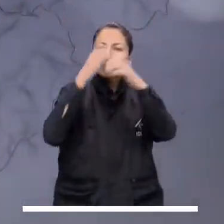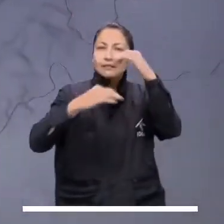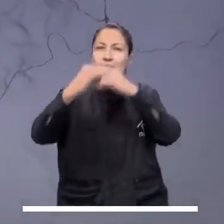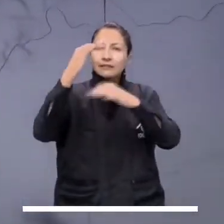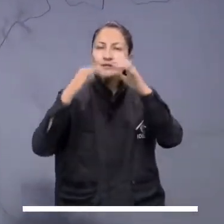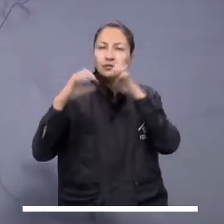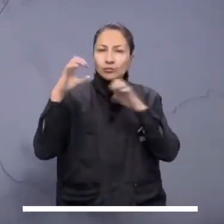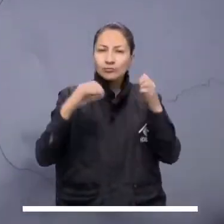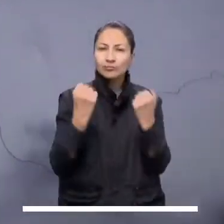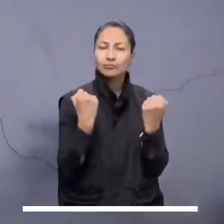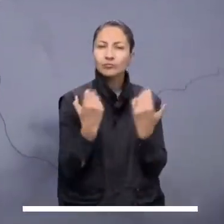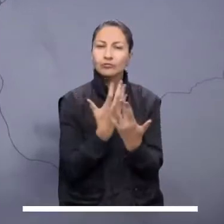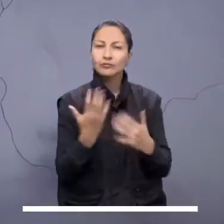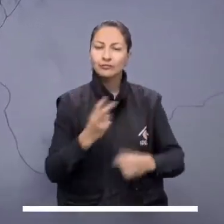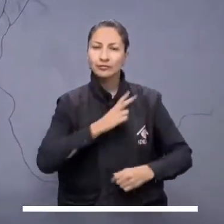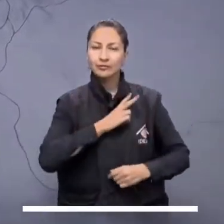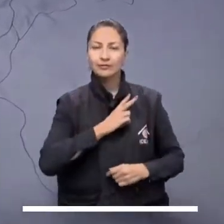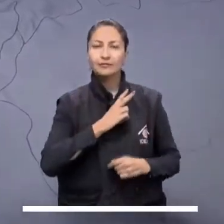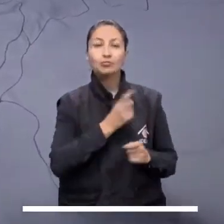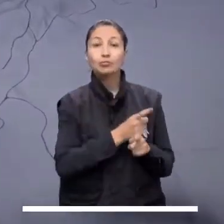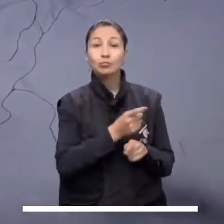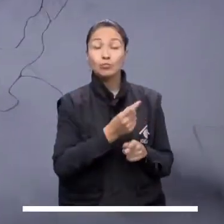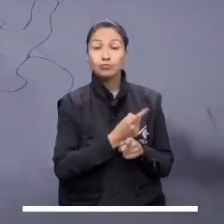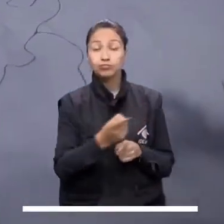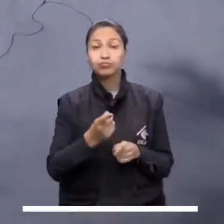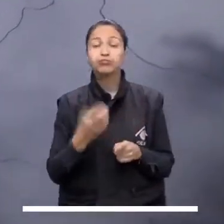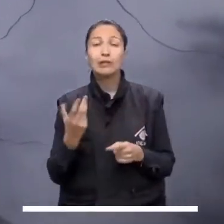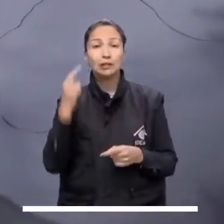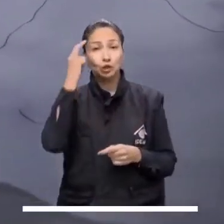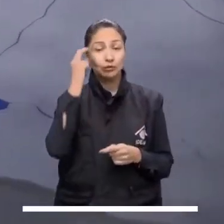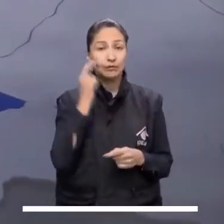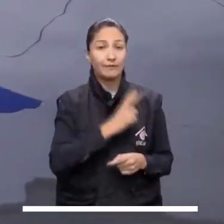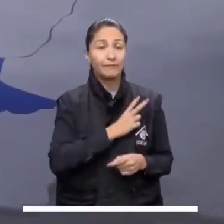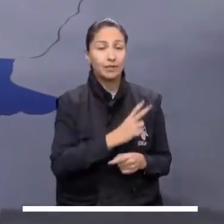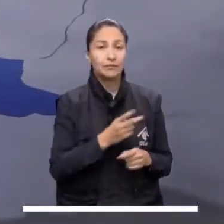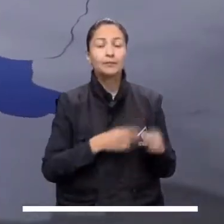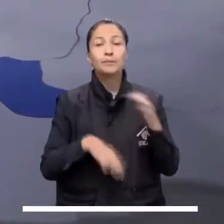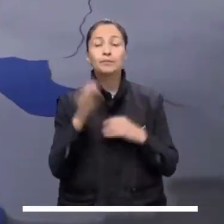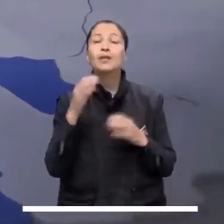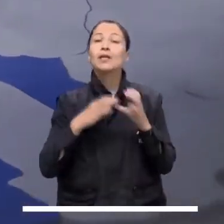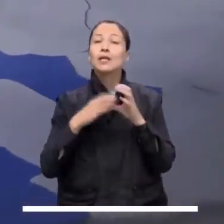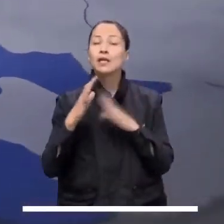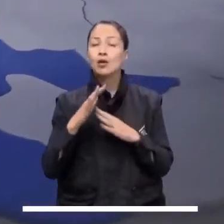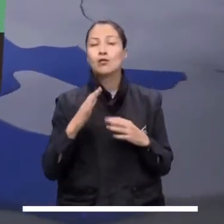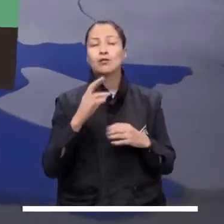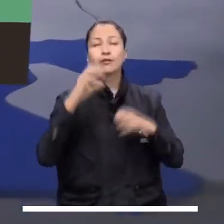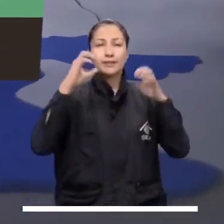El litoral pacífico continuará con cielos encapotados y humedades intensas.